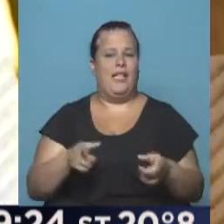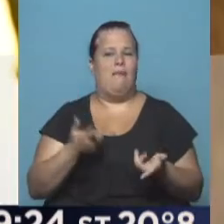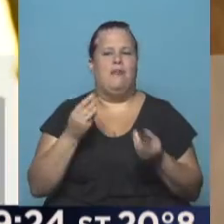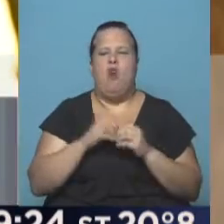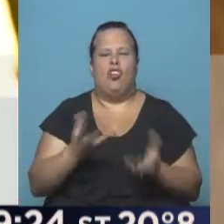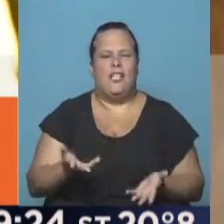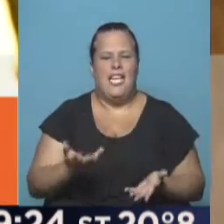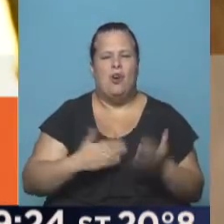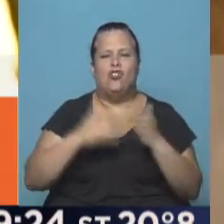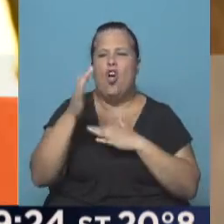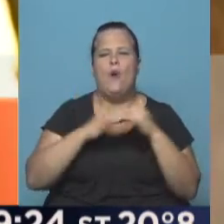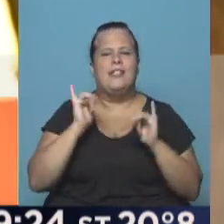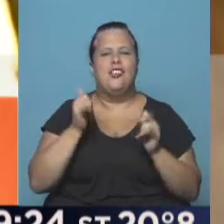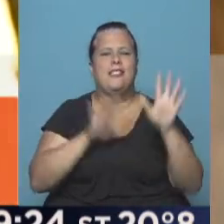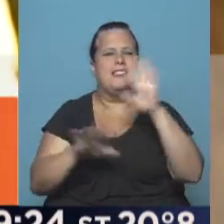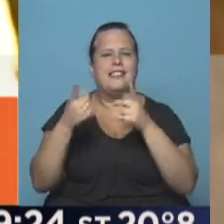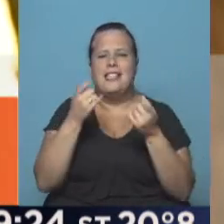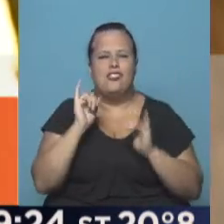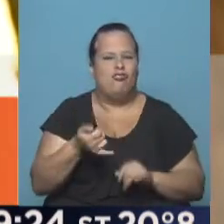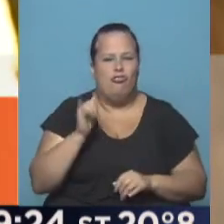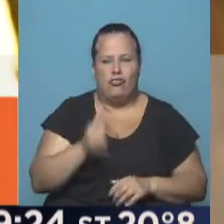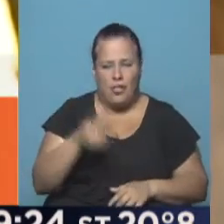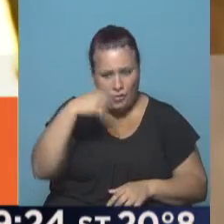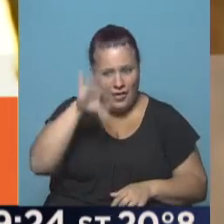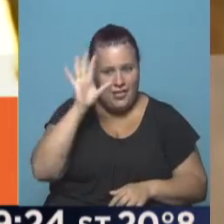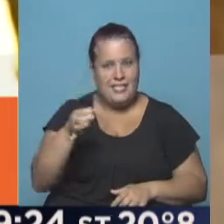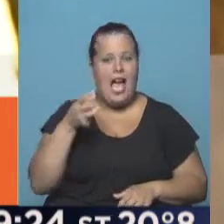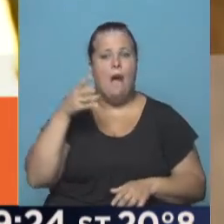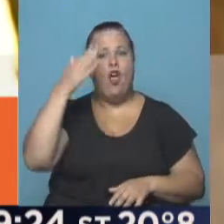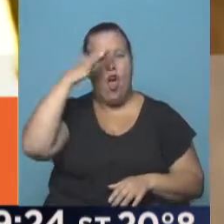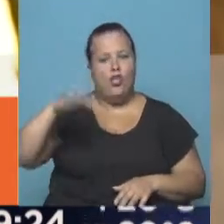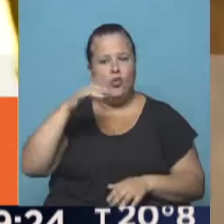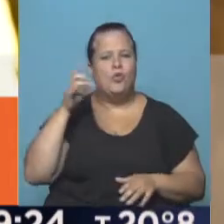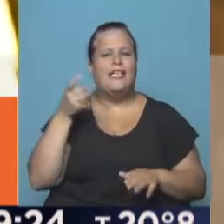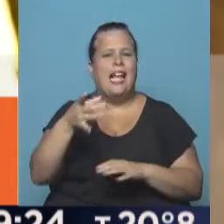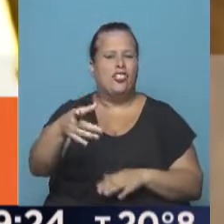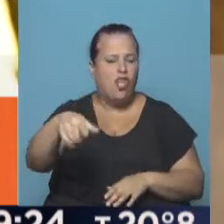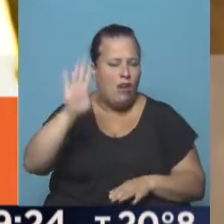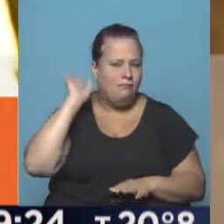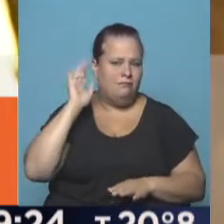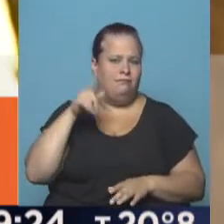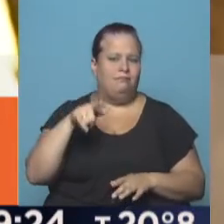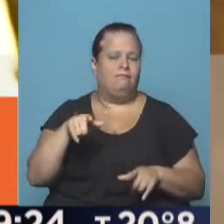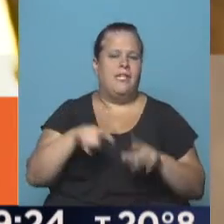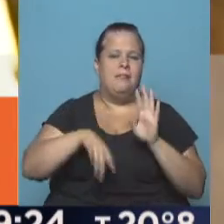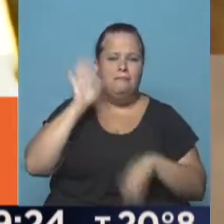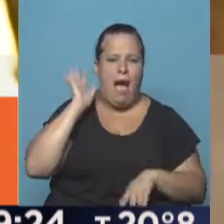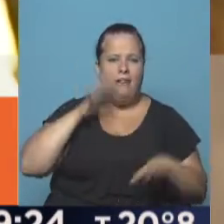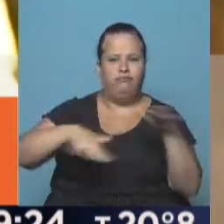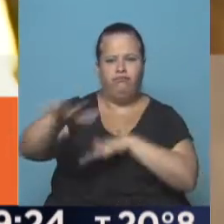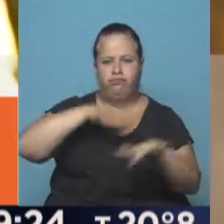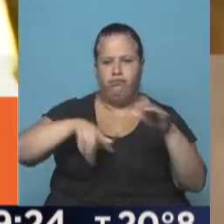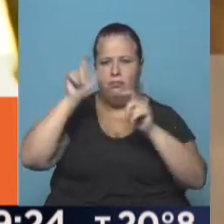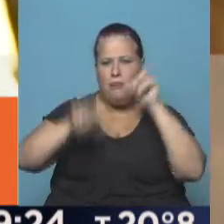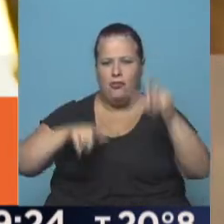motivo, es una obra necesaria, es una obra imprescindible. Ustedes saben que la estación de constitución es por lejos en la que circula